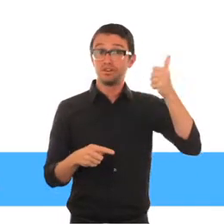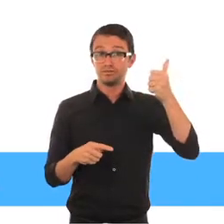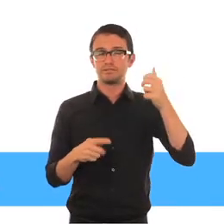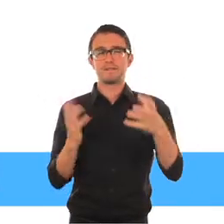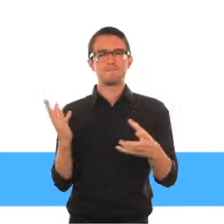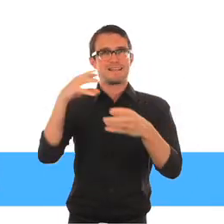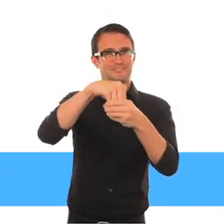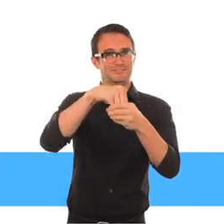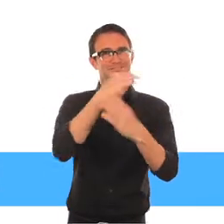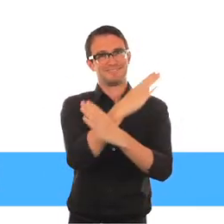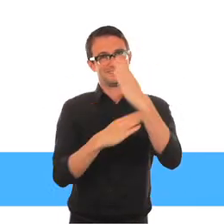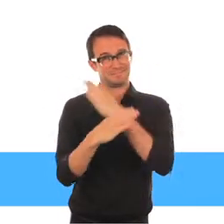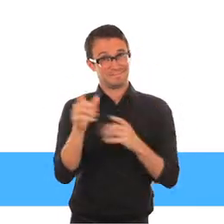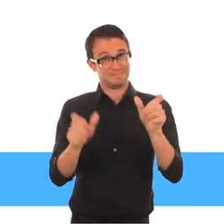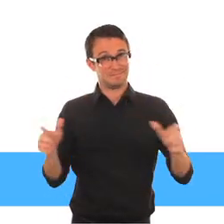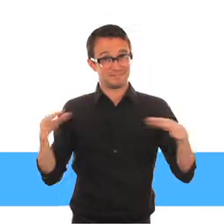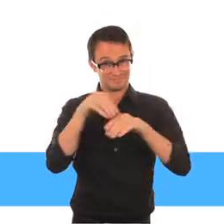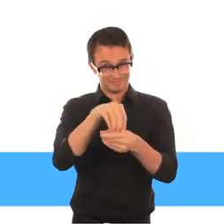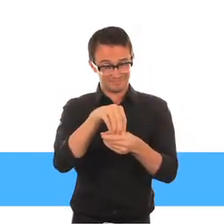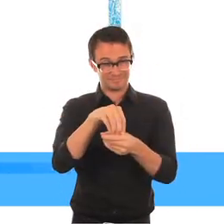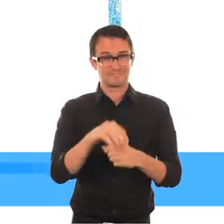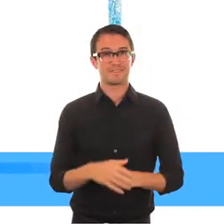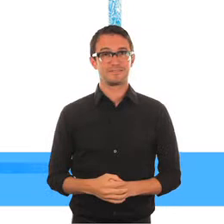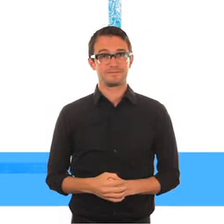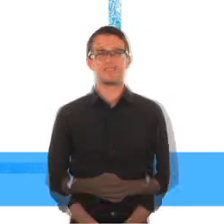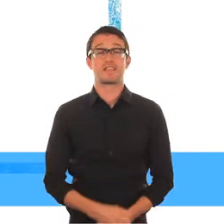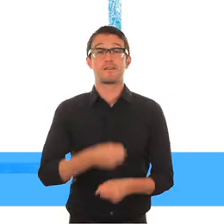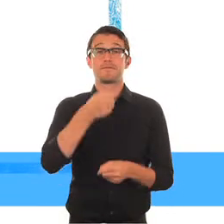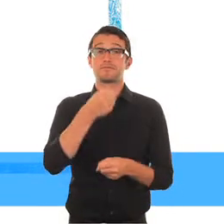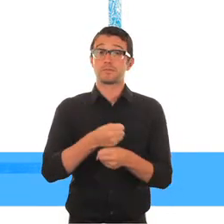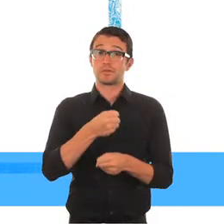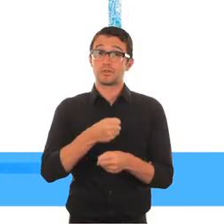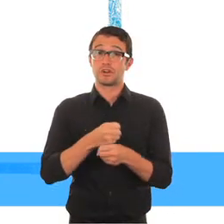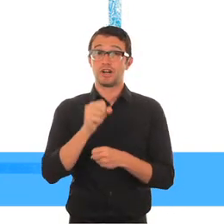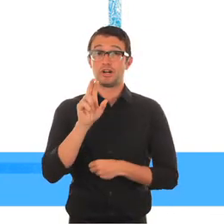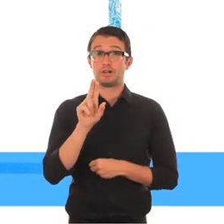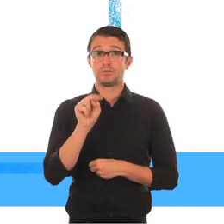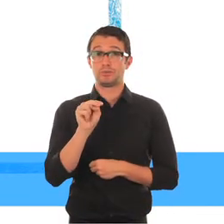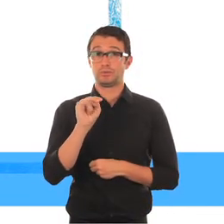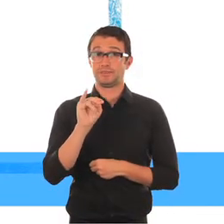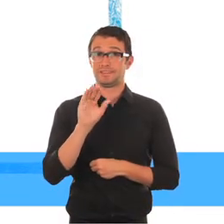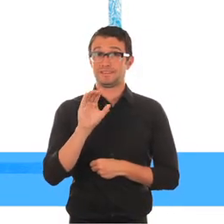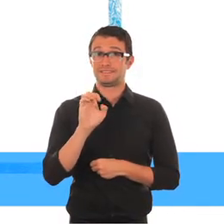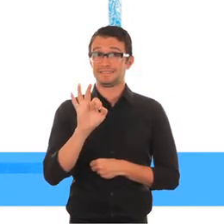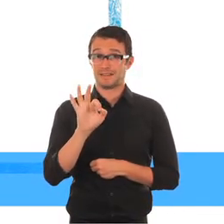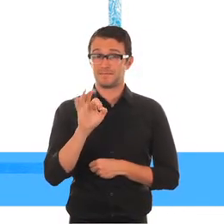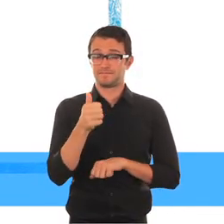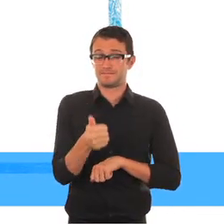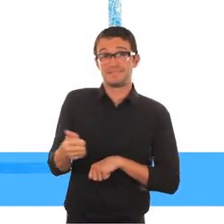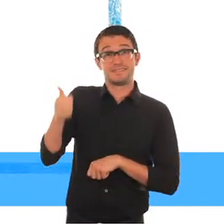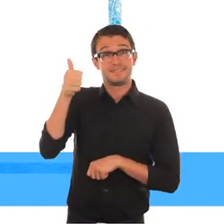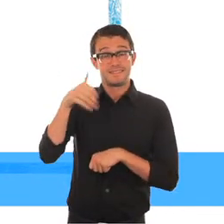generales para el trabajo específico sobre la discapacidad Tres metas para UNICEF Uno, incorporar la perspectiva de la discapacidad